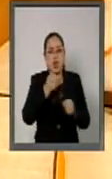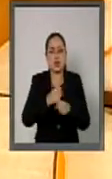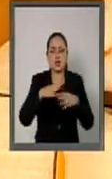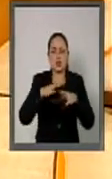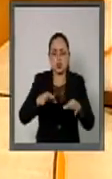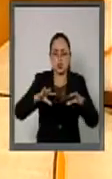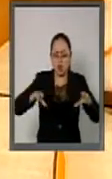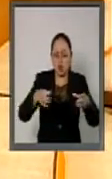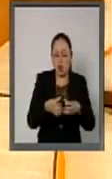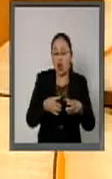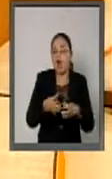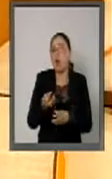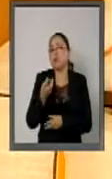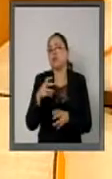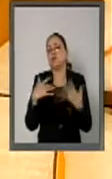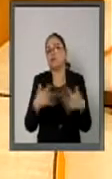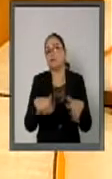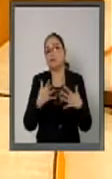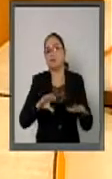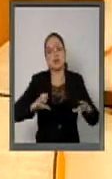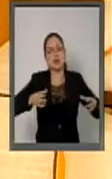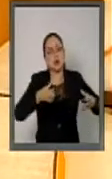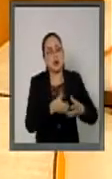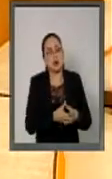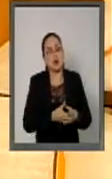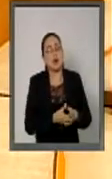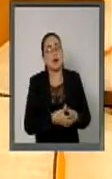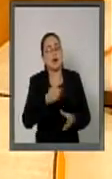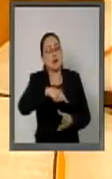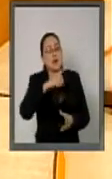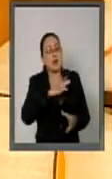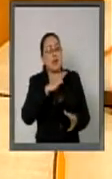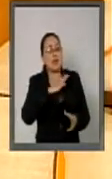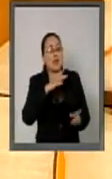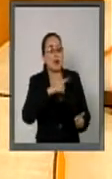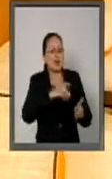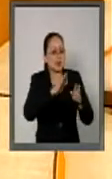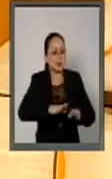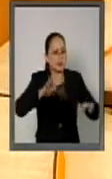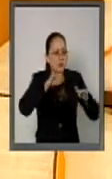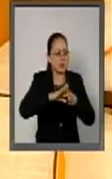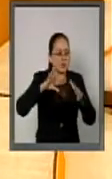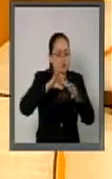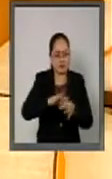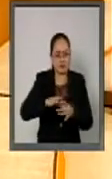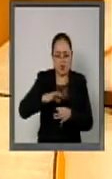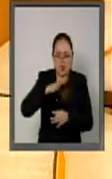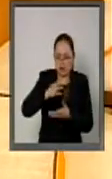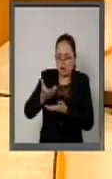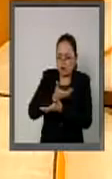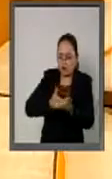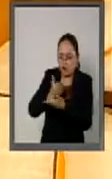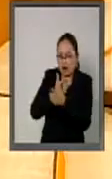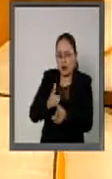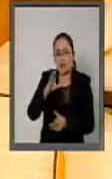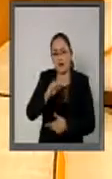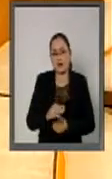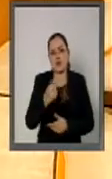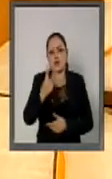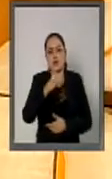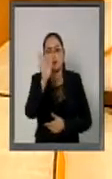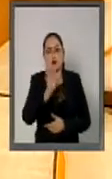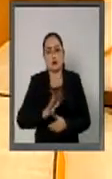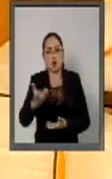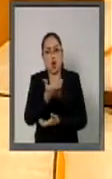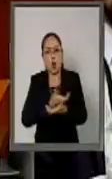y los logros son ya relevantes y concretos. En materia de libre circulación de bienes y servicios, el 92 por ciento del